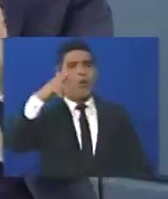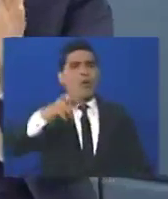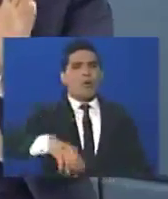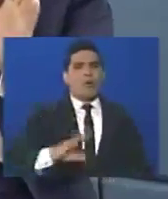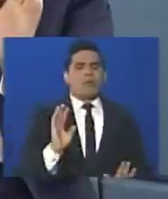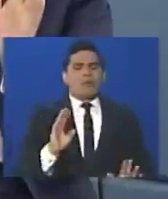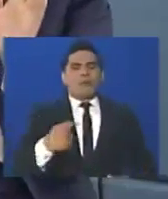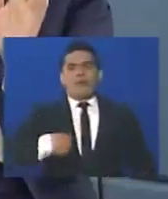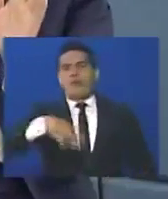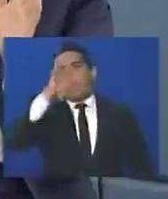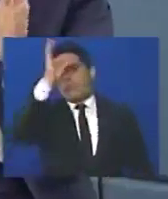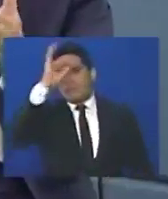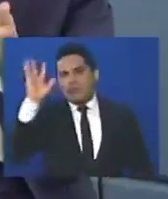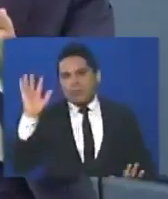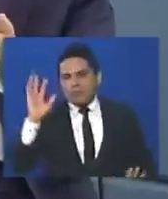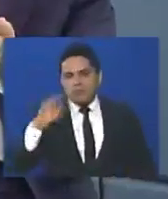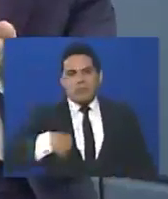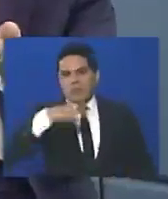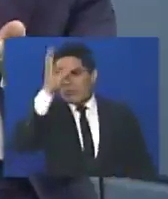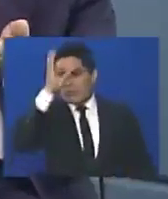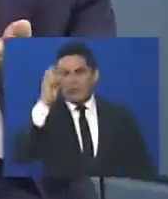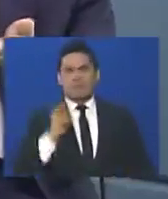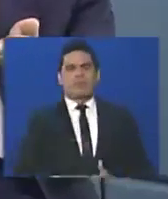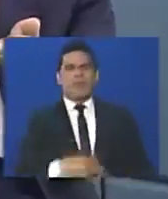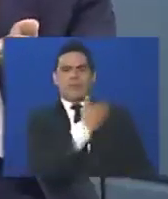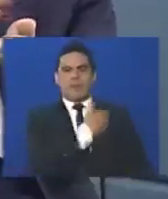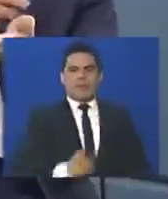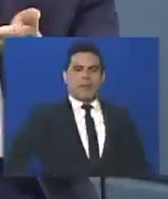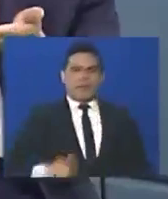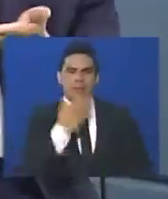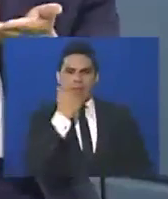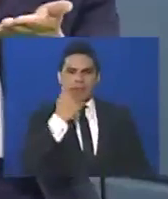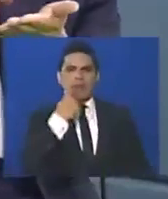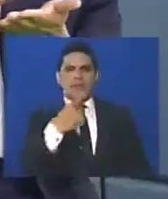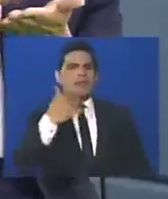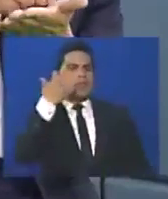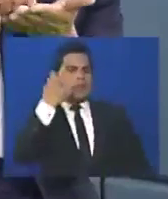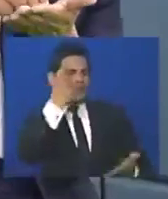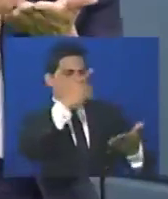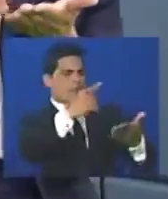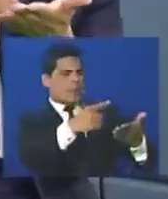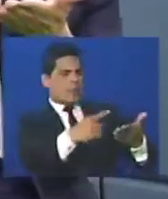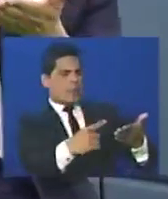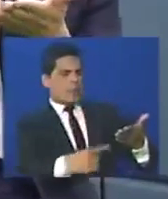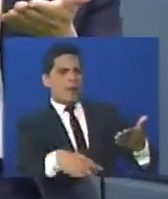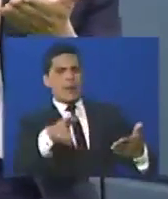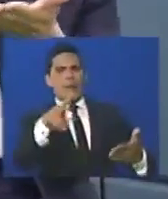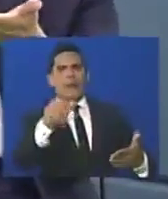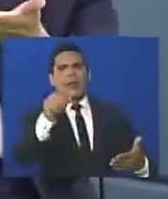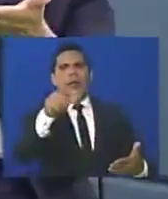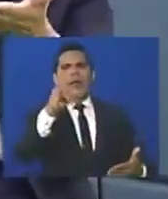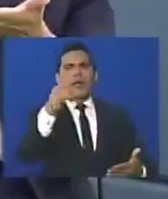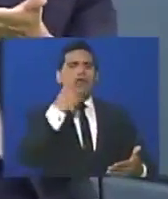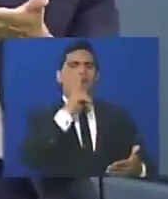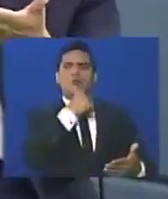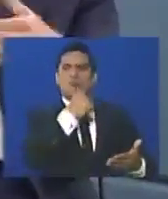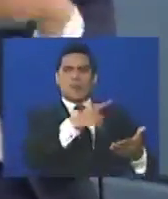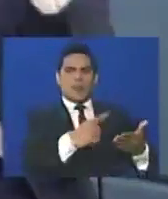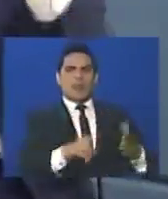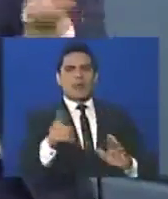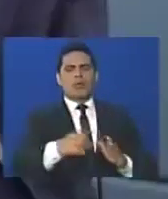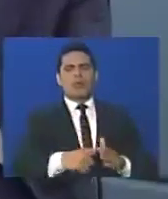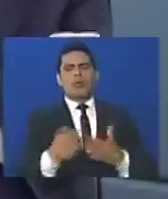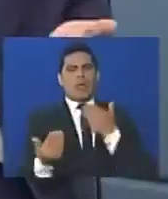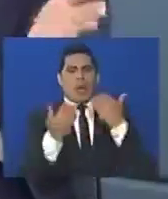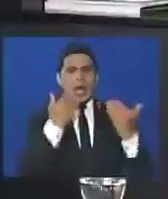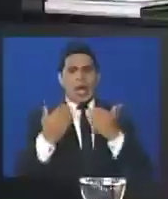la oposición? Bueno, no sé, no sé, yo no veo que él tenga un libreto telefónico diciendo, esto va dirigido a Velázquez, a Sanabria, no va dirigido a Hernández,